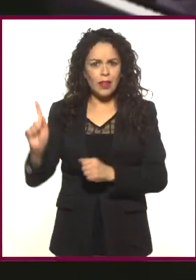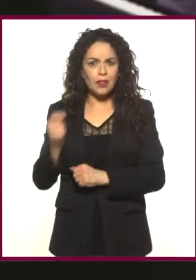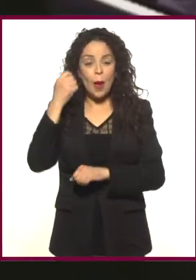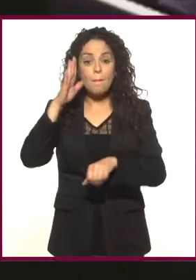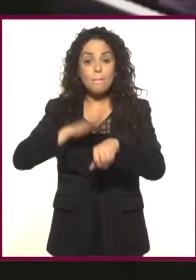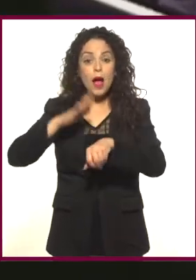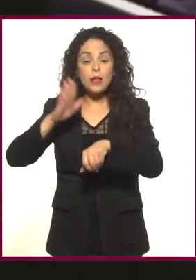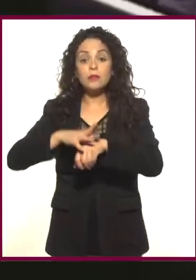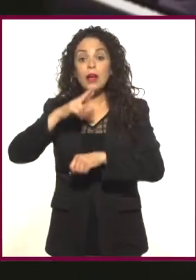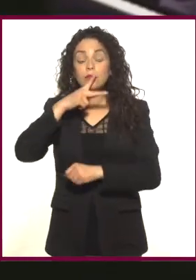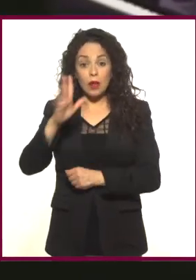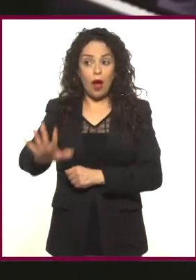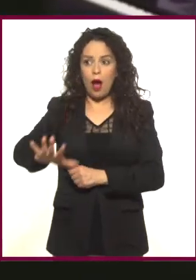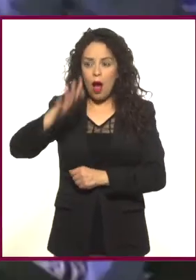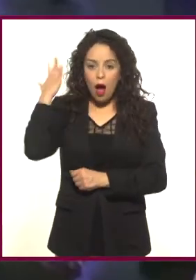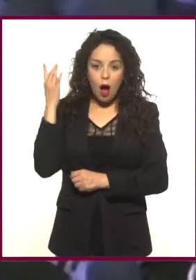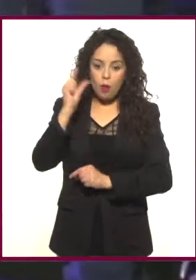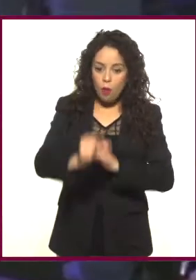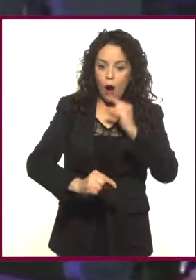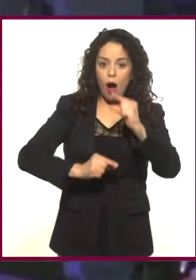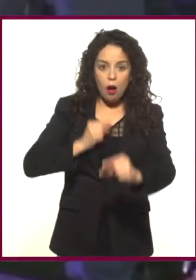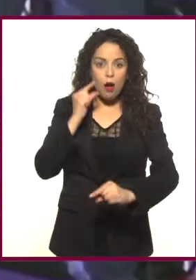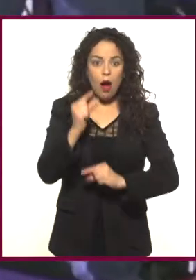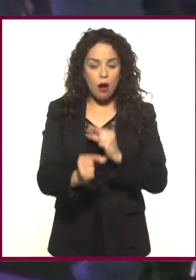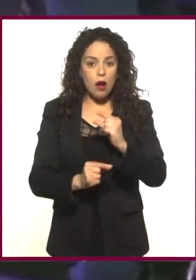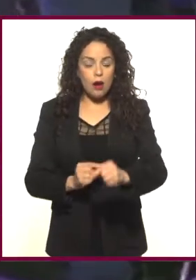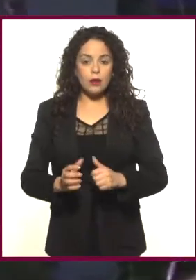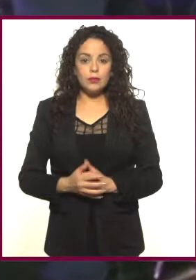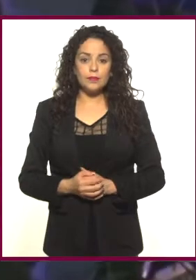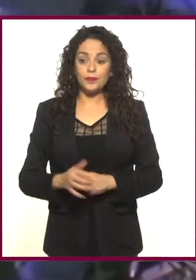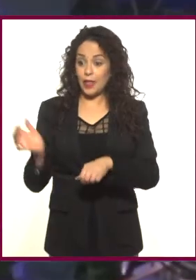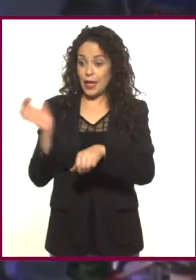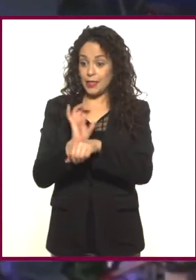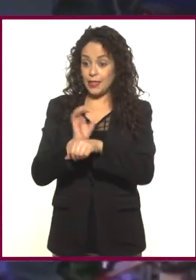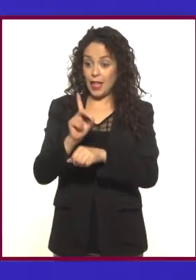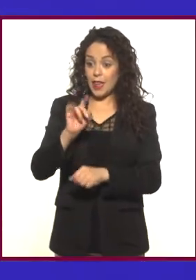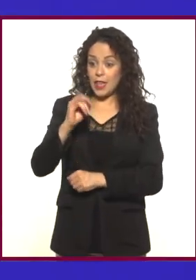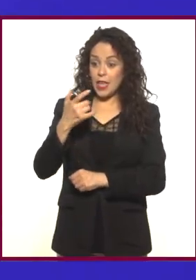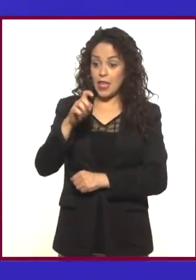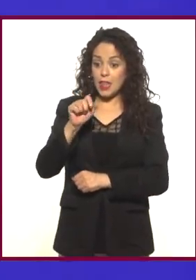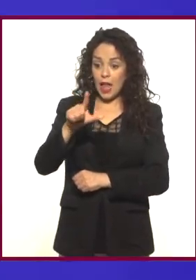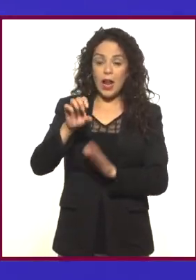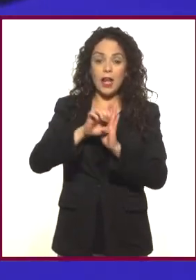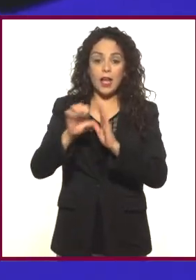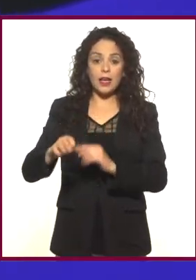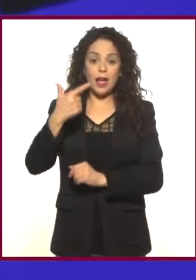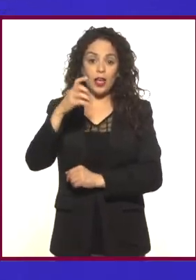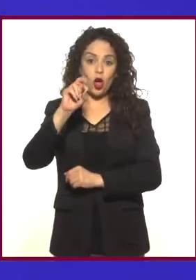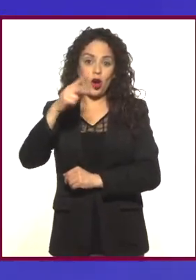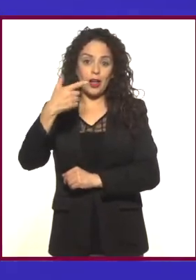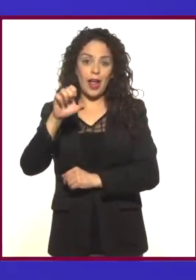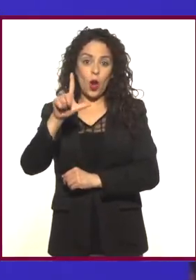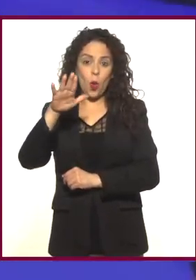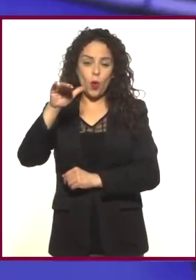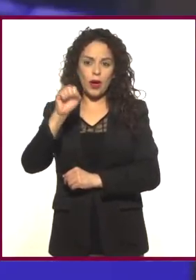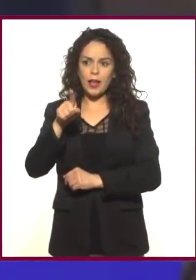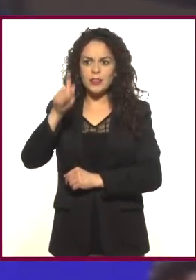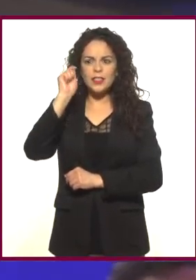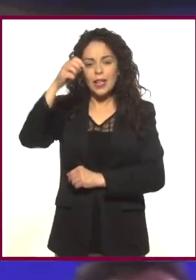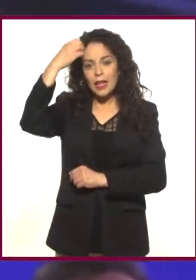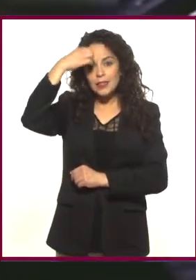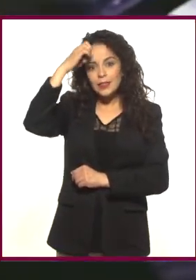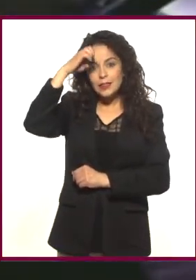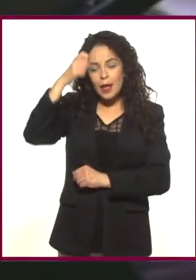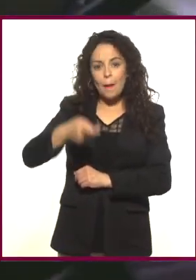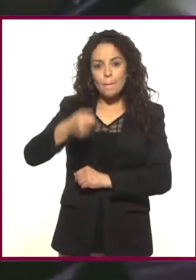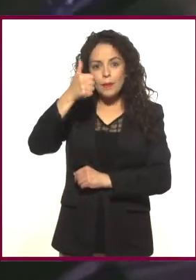que estaba mejorando a paso veloz. El impulso que le dieron al cine digital directores como George Lucas, que experimentó con